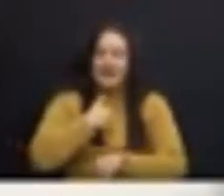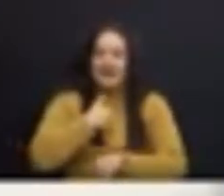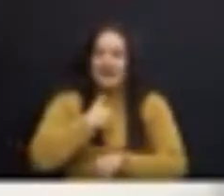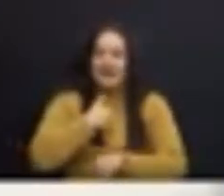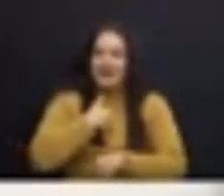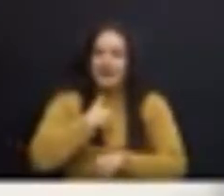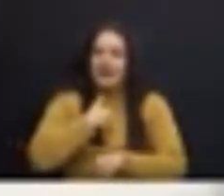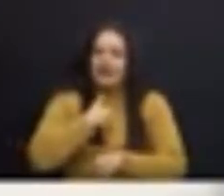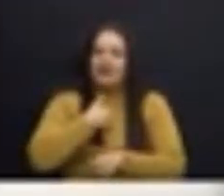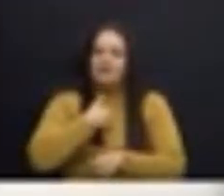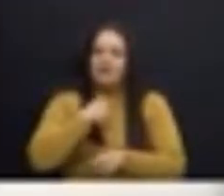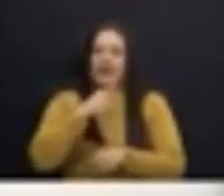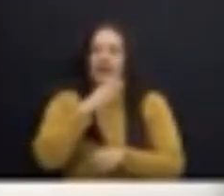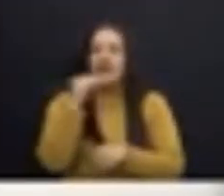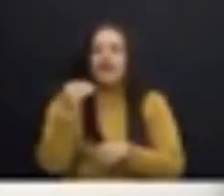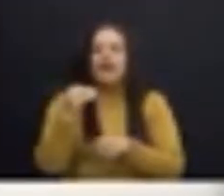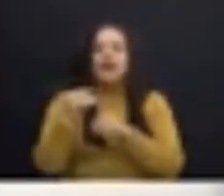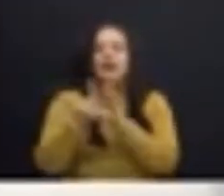resolución.